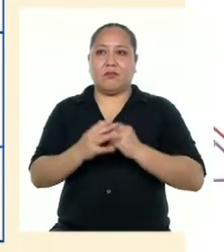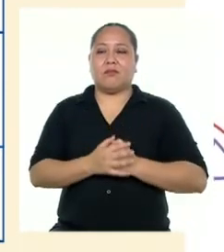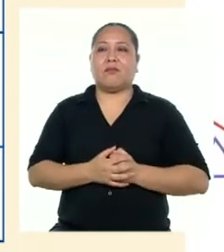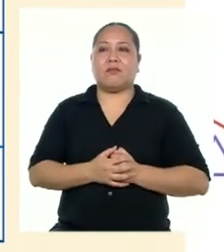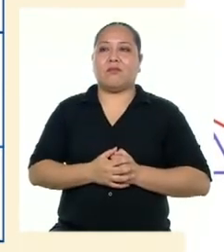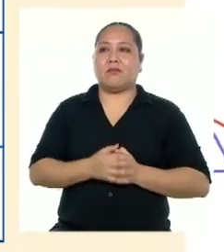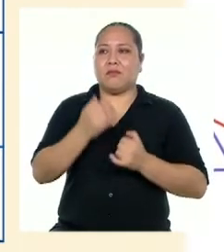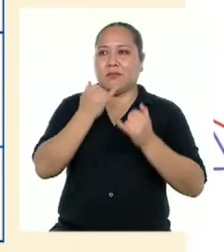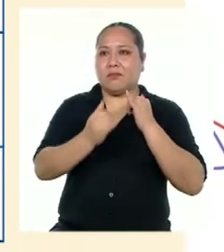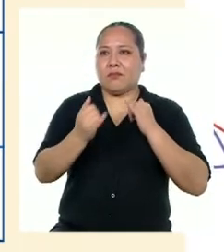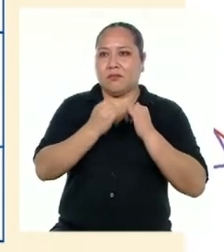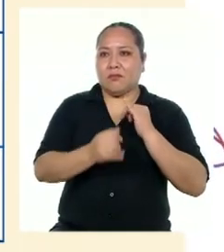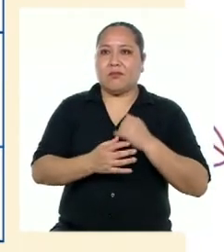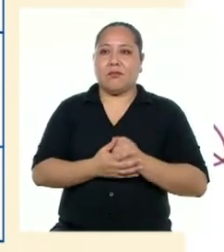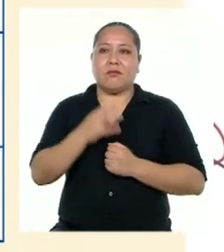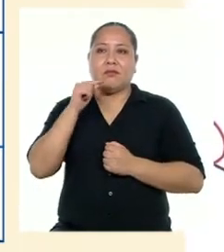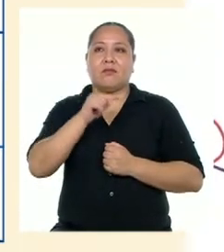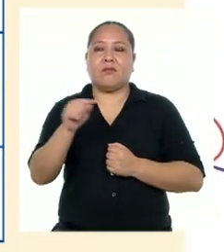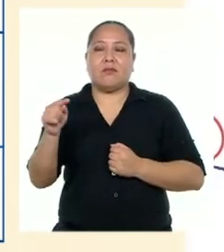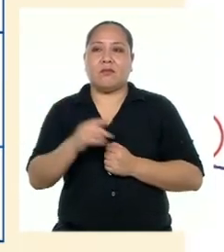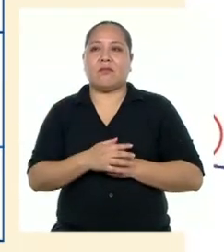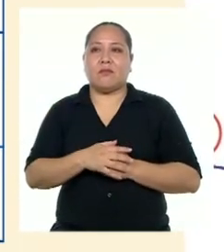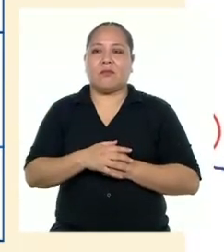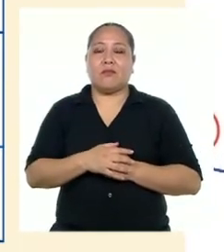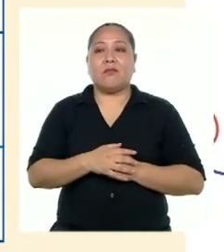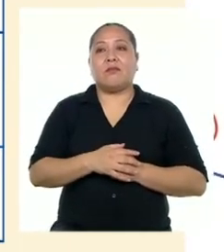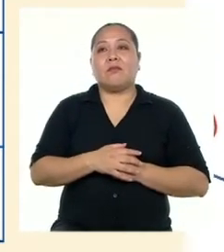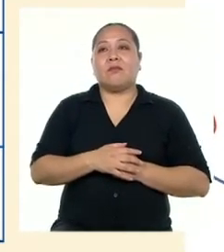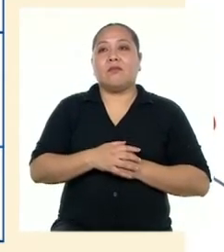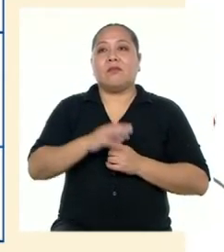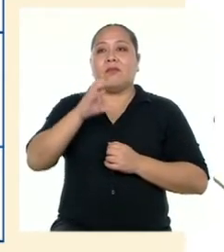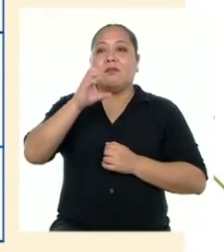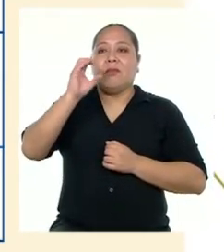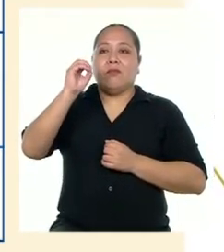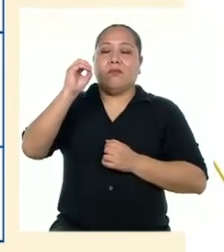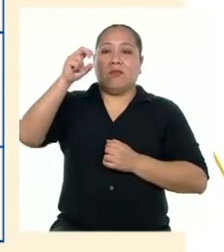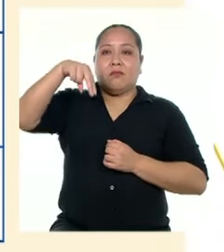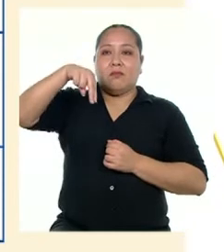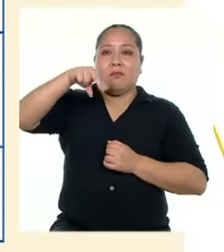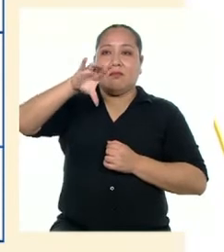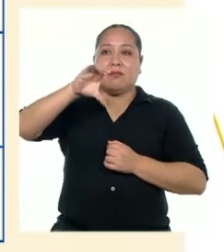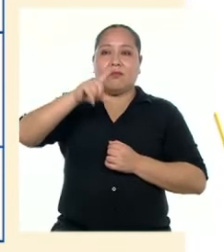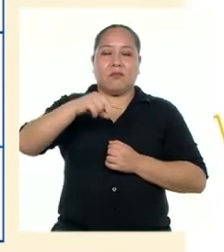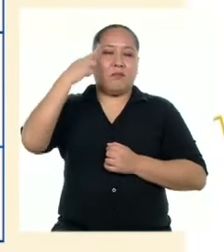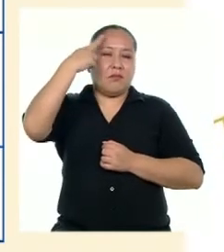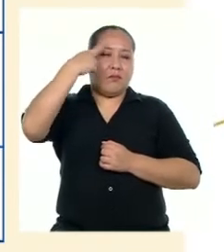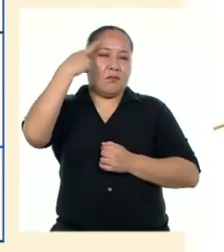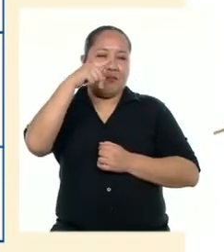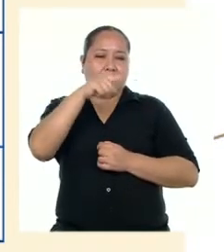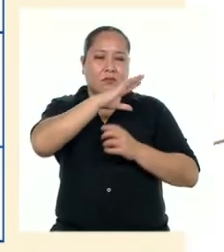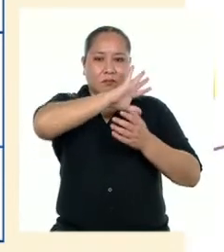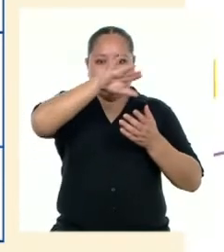Finalmente, las conclusiones, en las que vamos a reflexionar a partir de lo analizado.